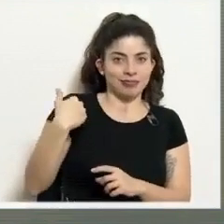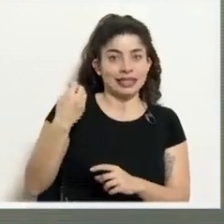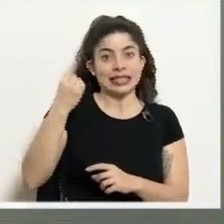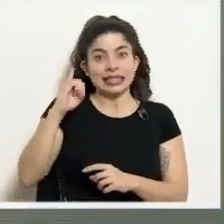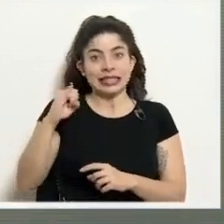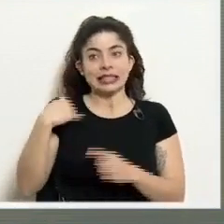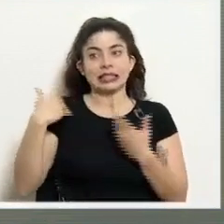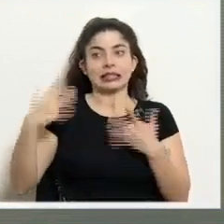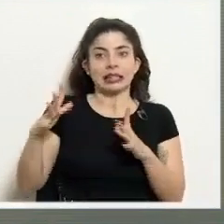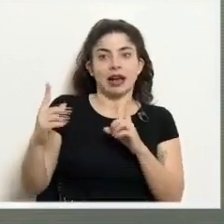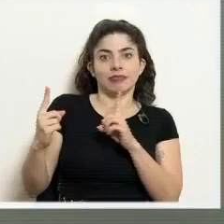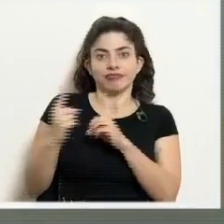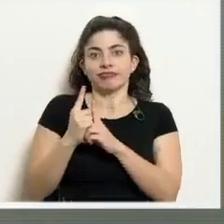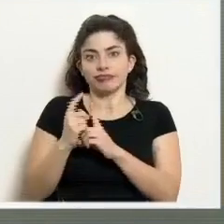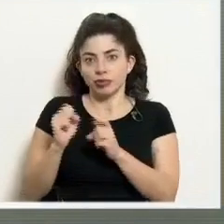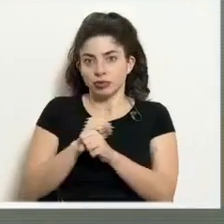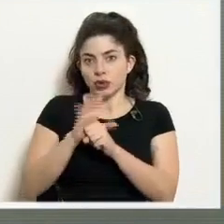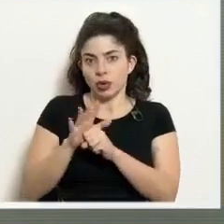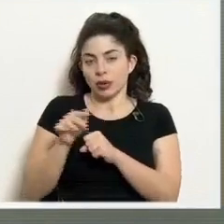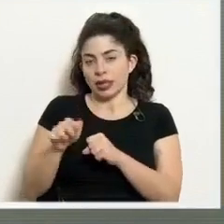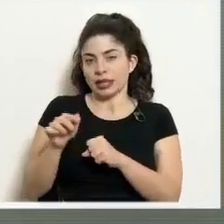exposición de casos de COVID-19.